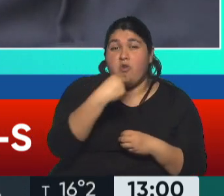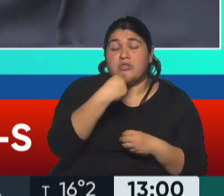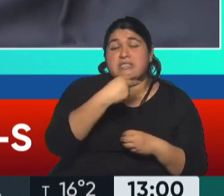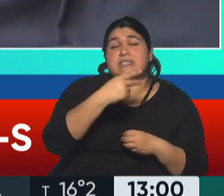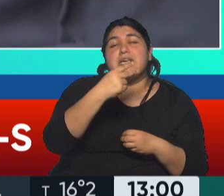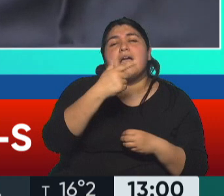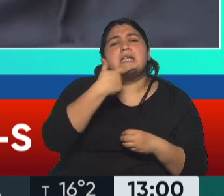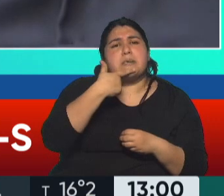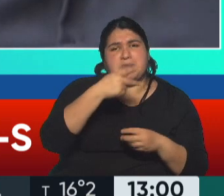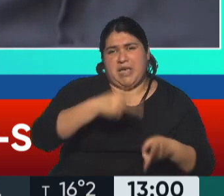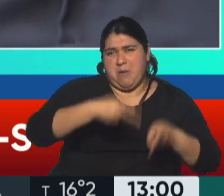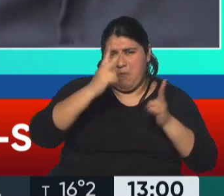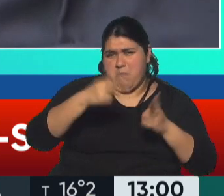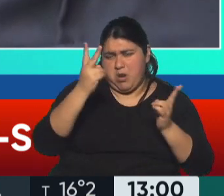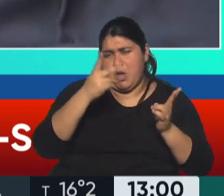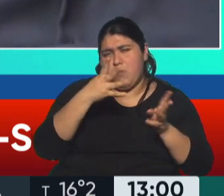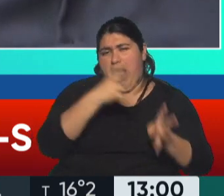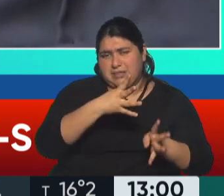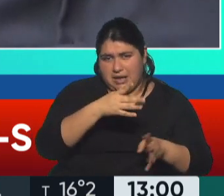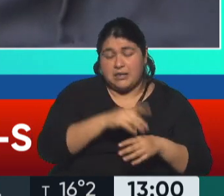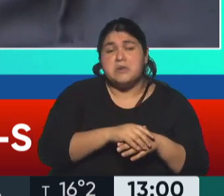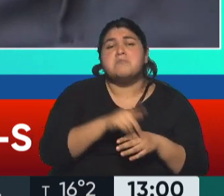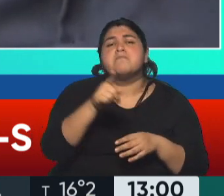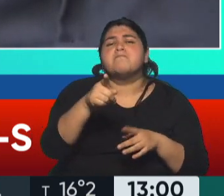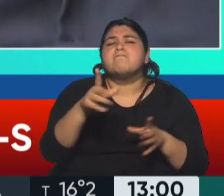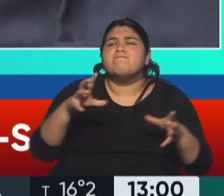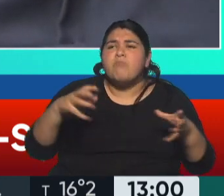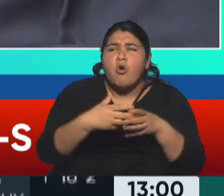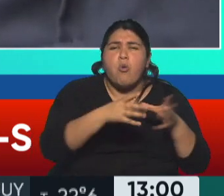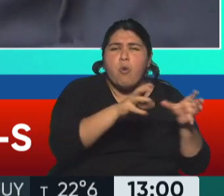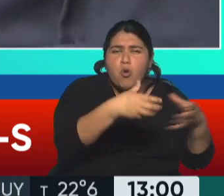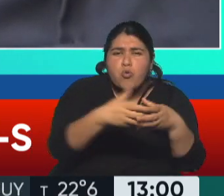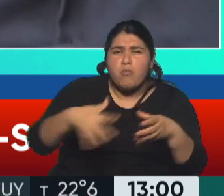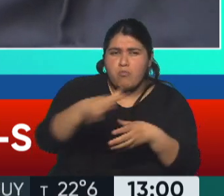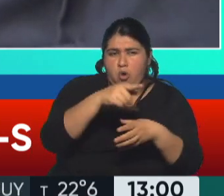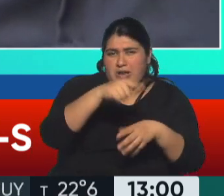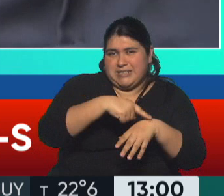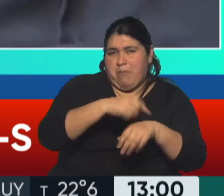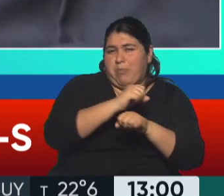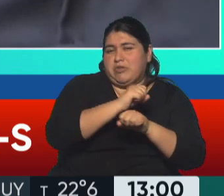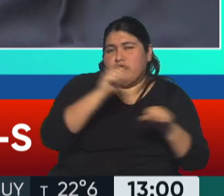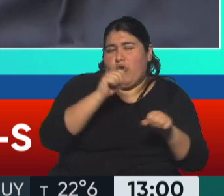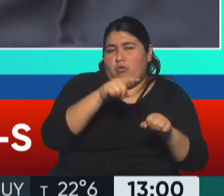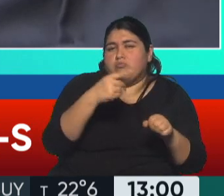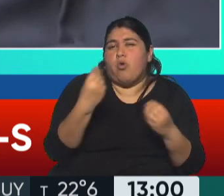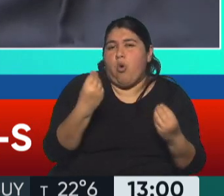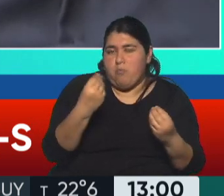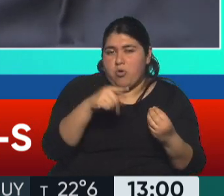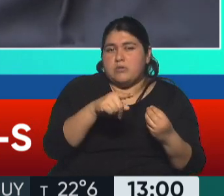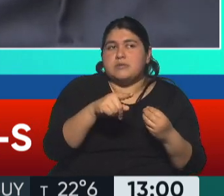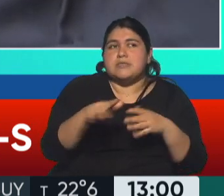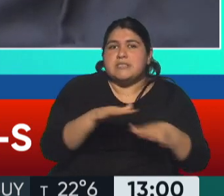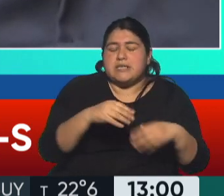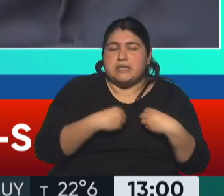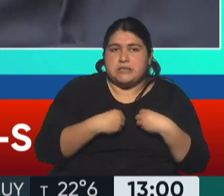septiembre, una de las sensaciones colectivas que explotaron en ese momento fue la vulnerabilidad, la sensación de que uno